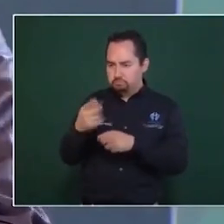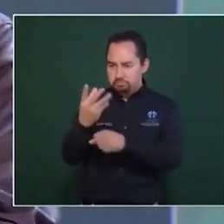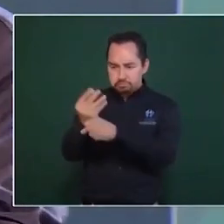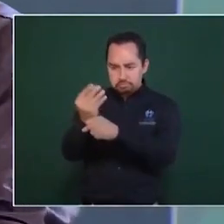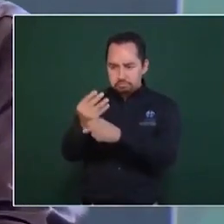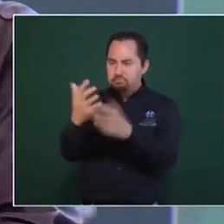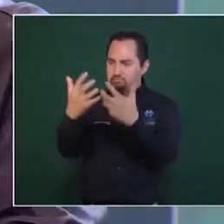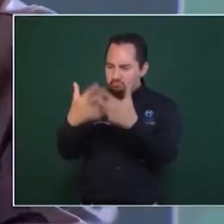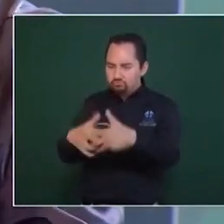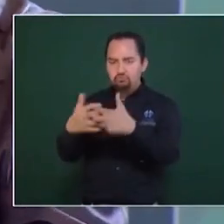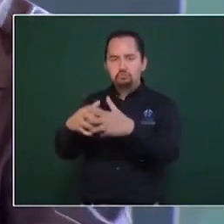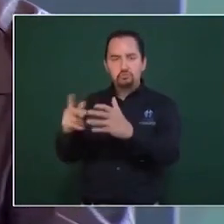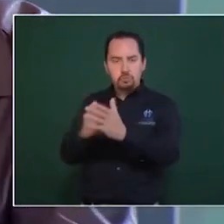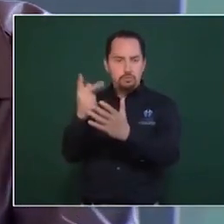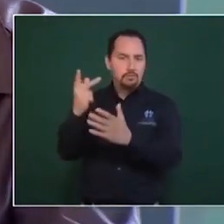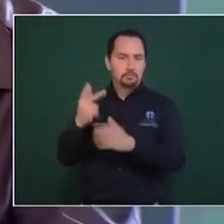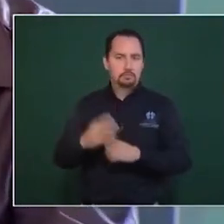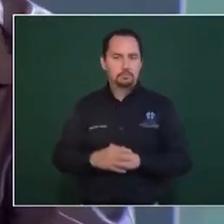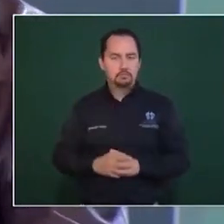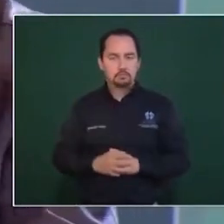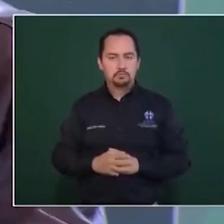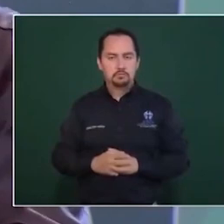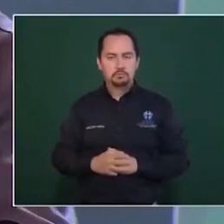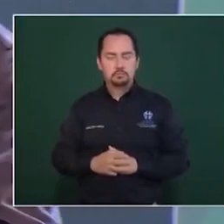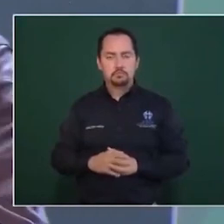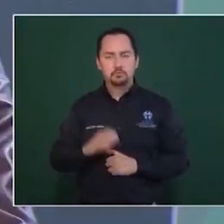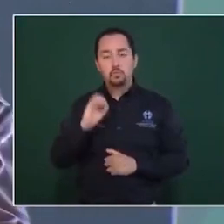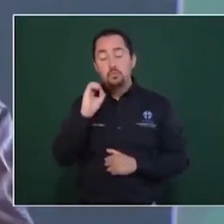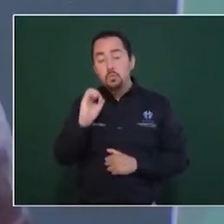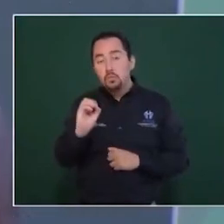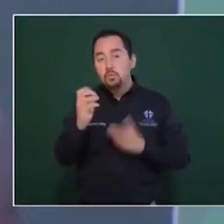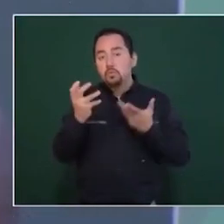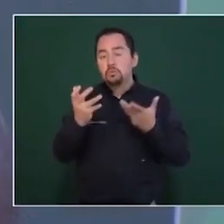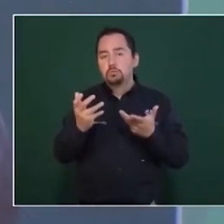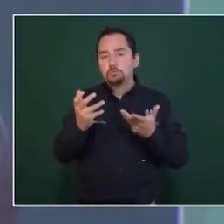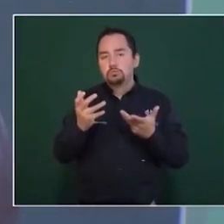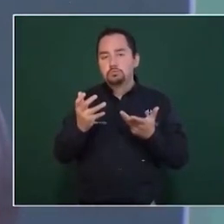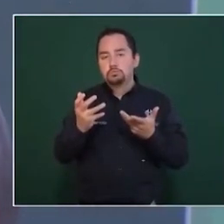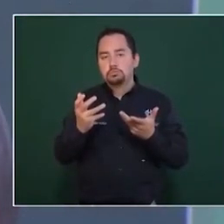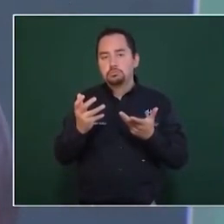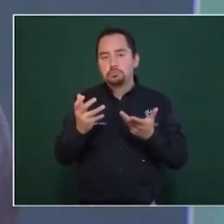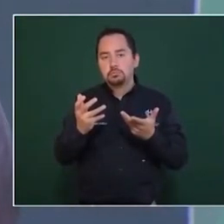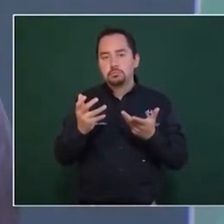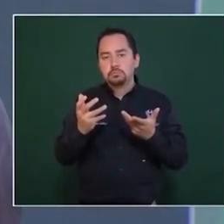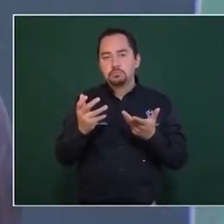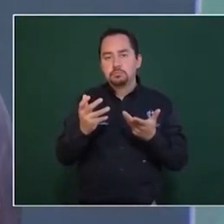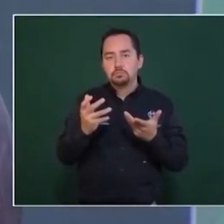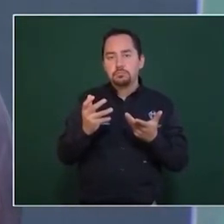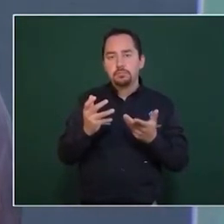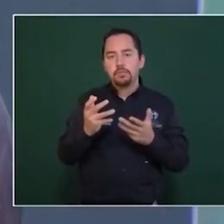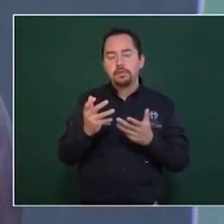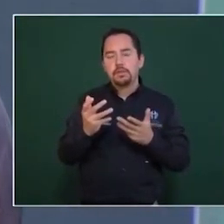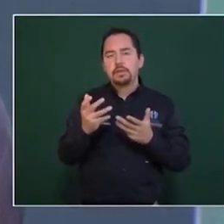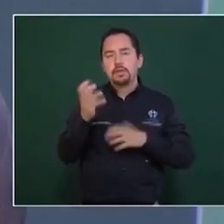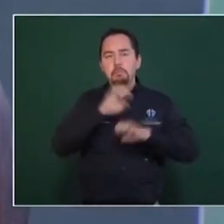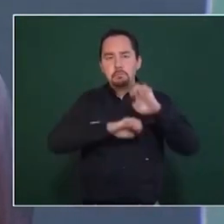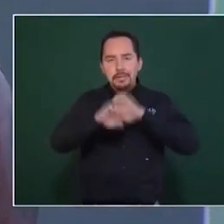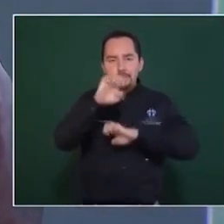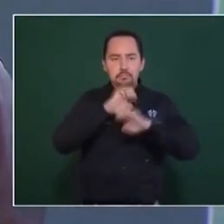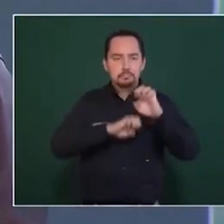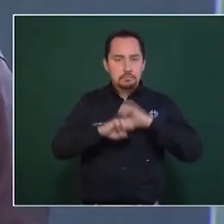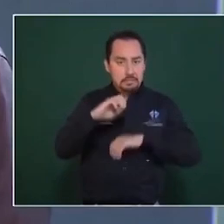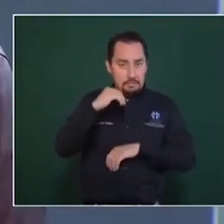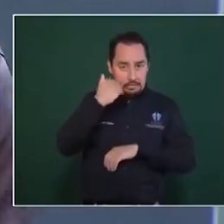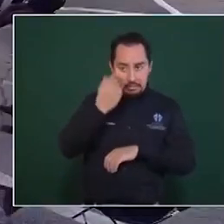promover que alguien, una empresa, una asociación de productores quiera